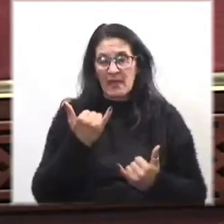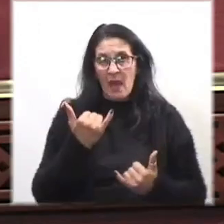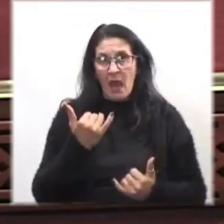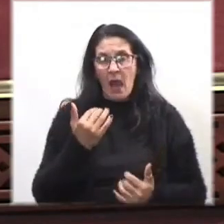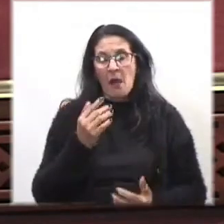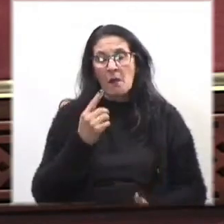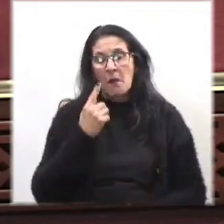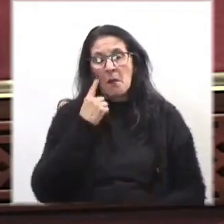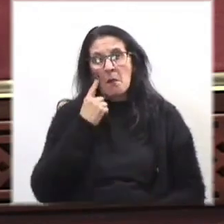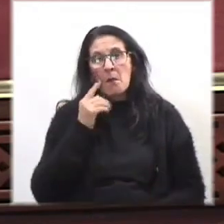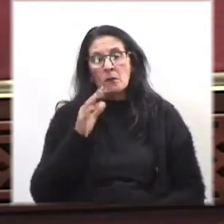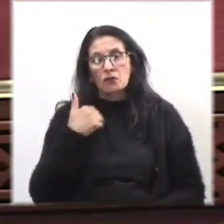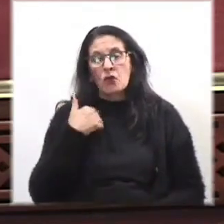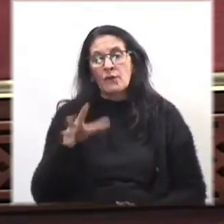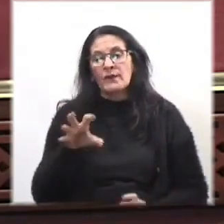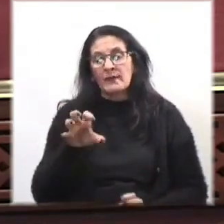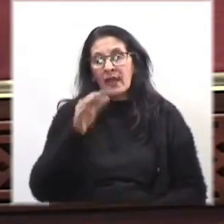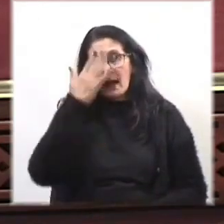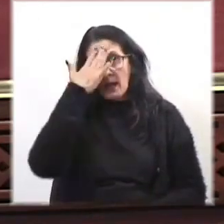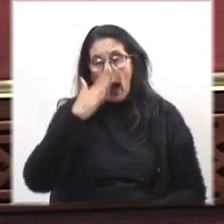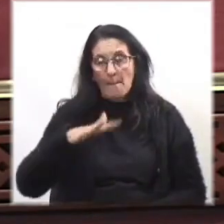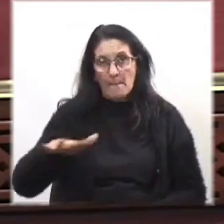no era tan malo en el campo,